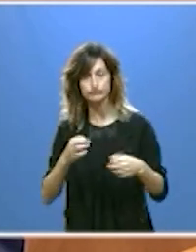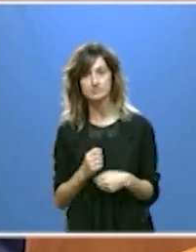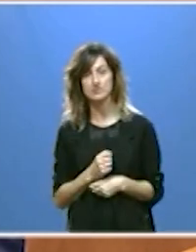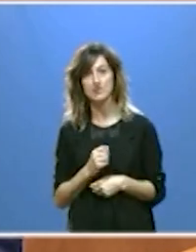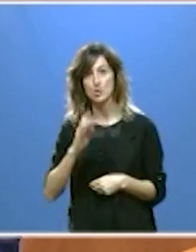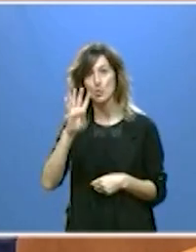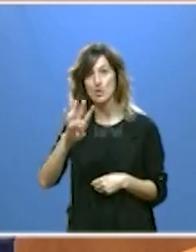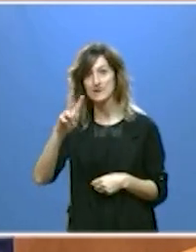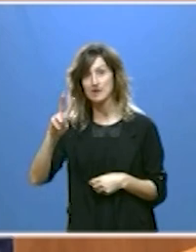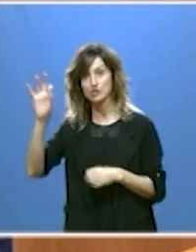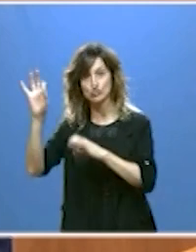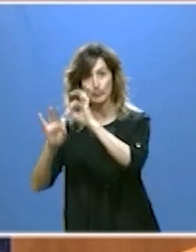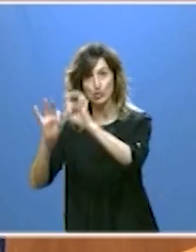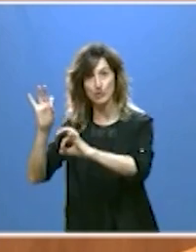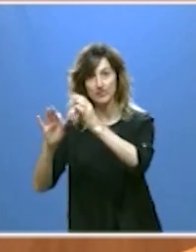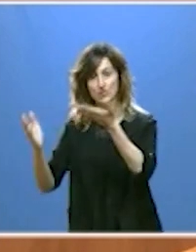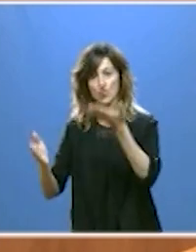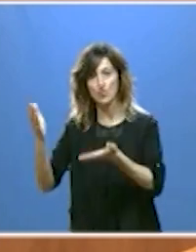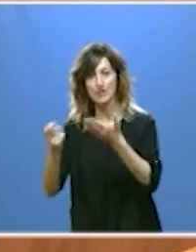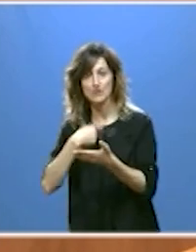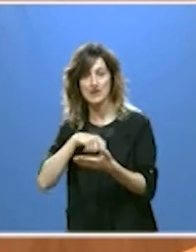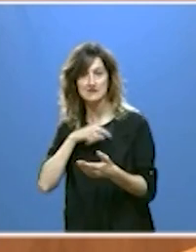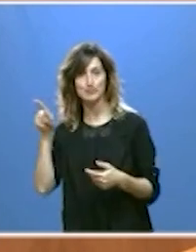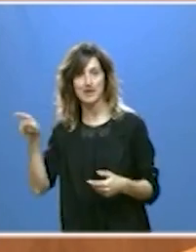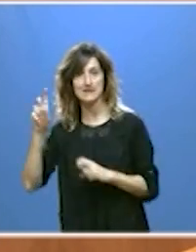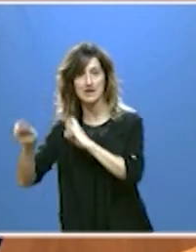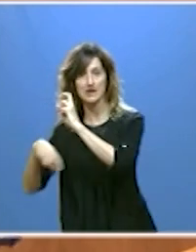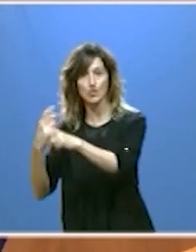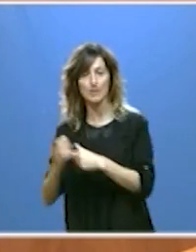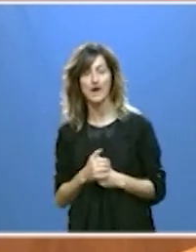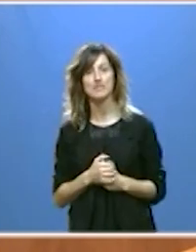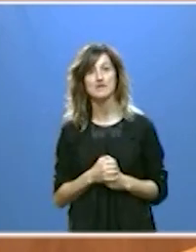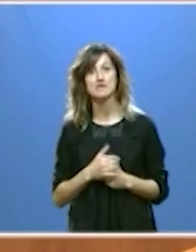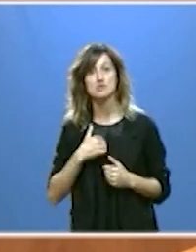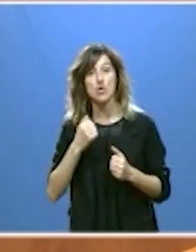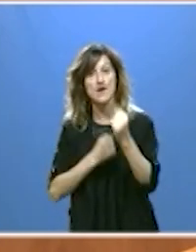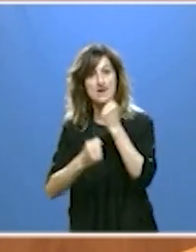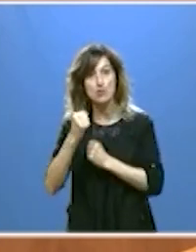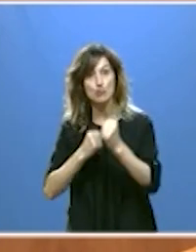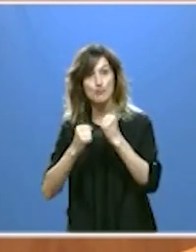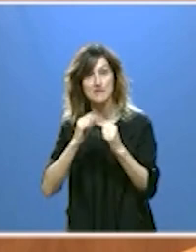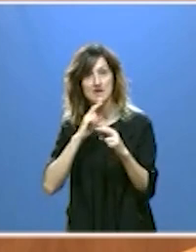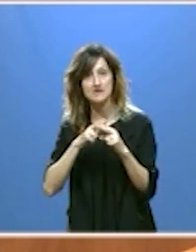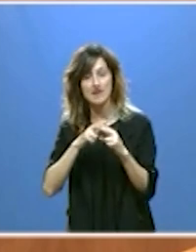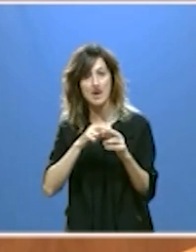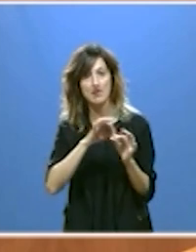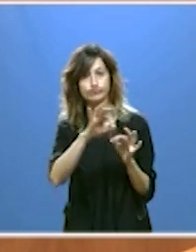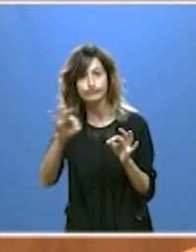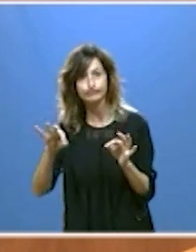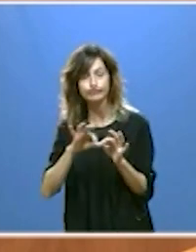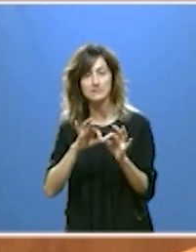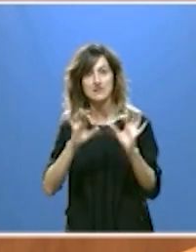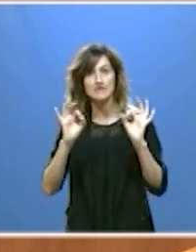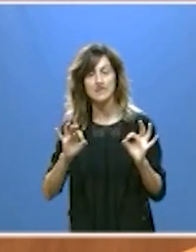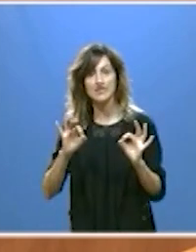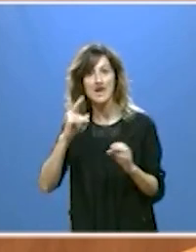42% del conjunto de España. Y nuestra apuesta por la economía circular ha sido reconocida